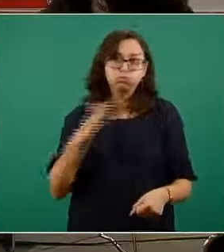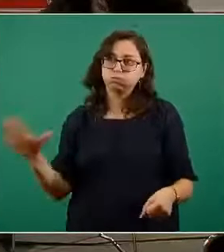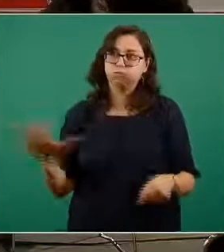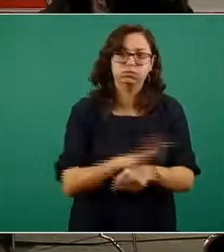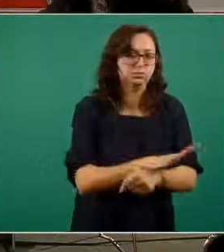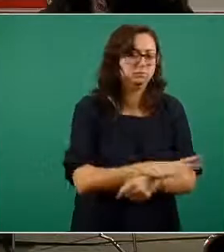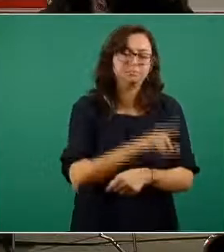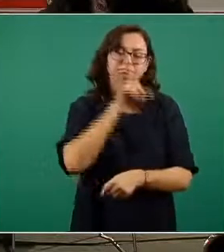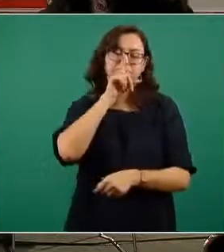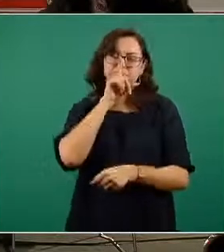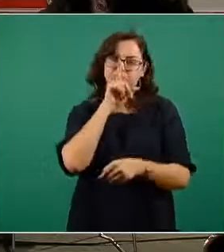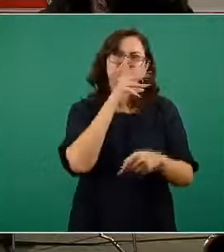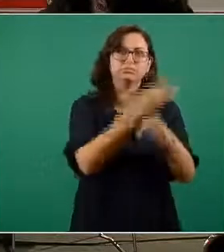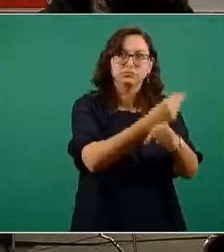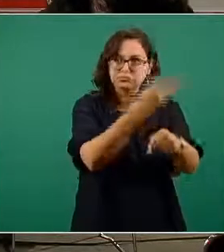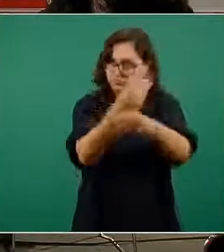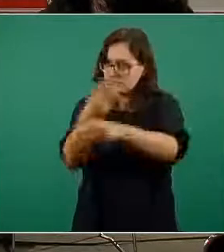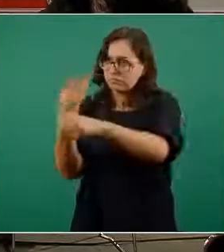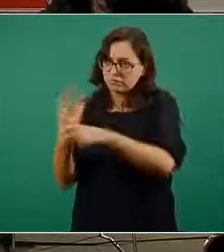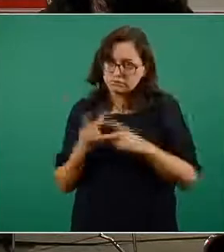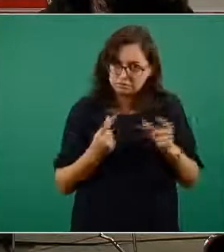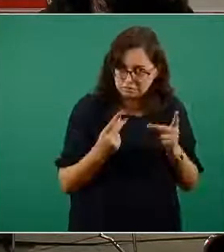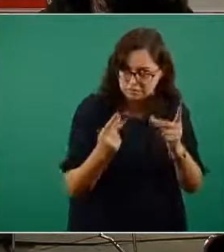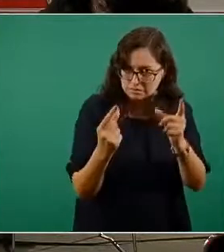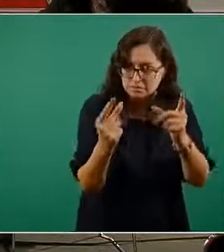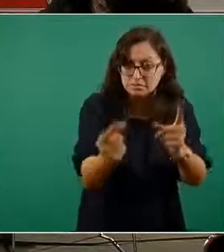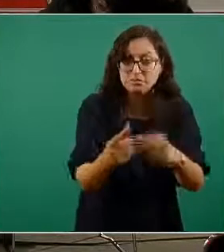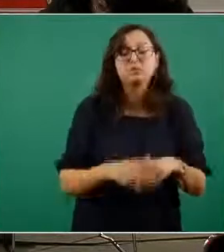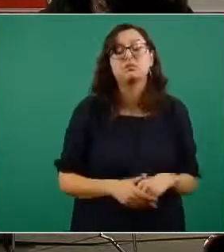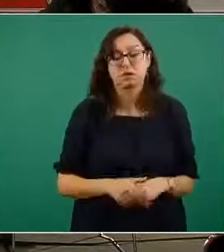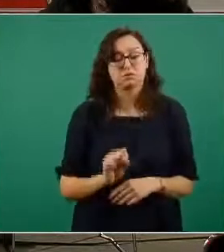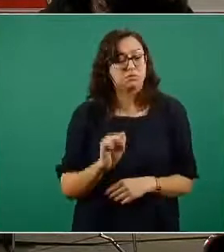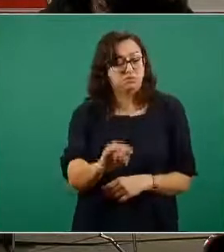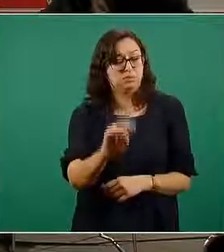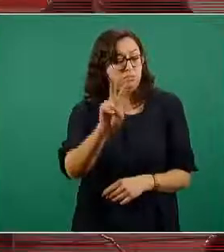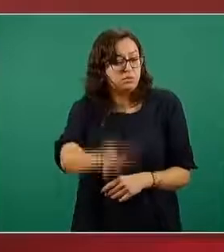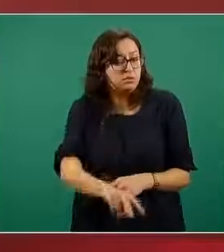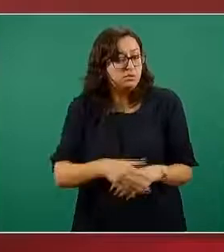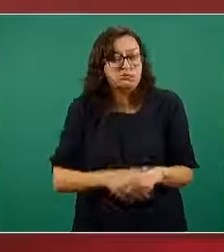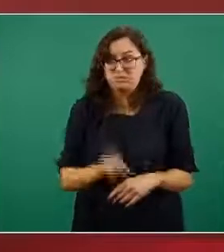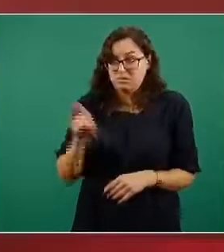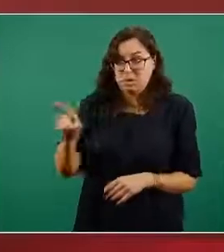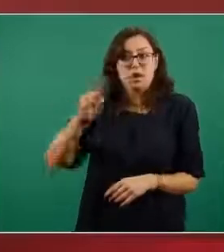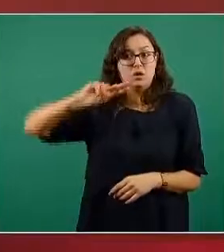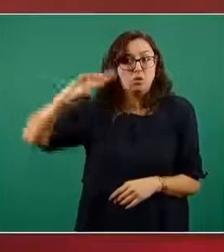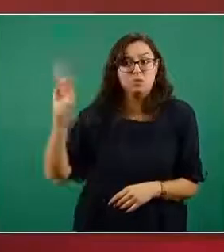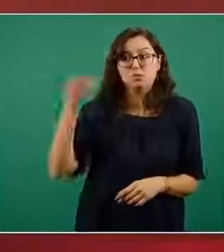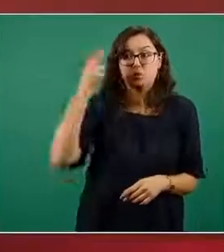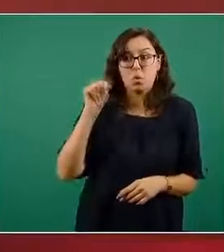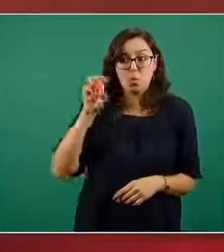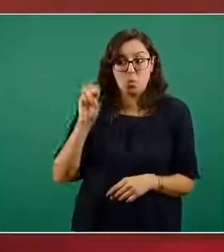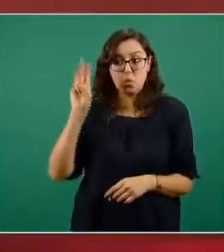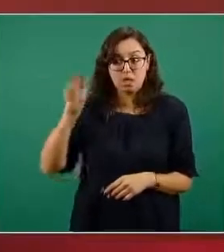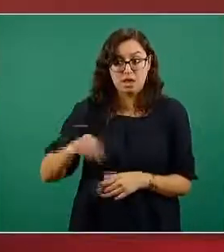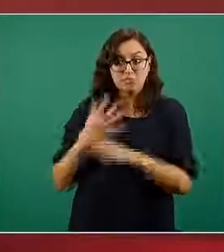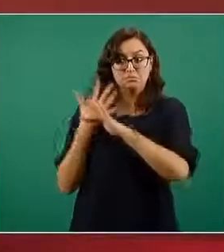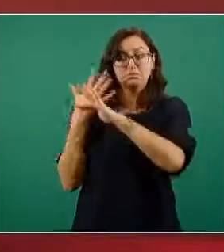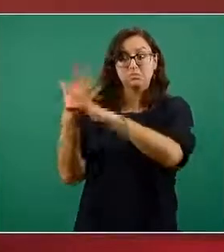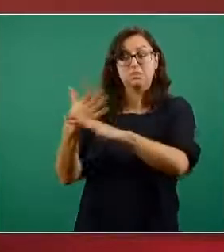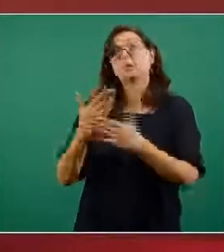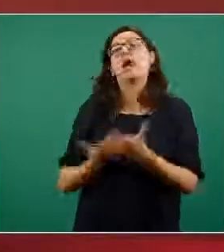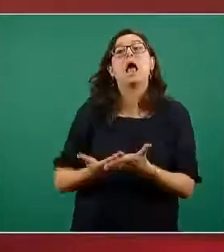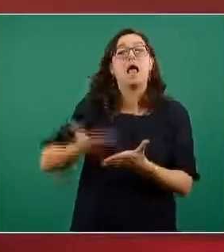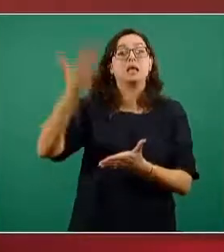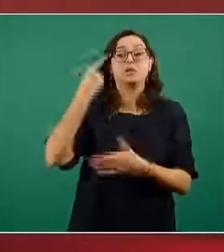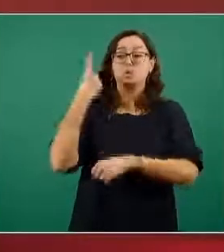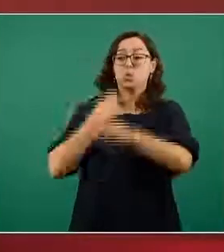coincidimos con lo que dijo el rector Graue el sistema con las capacidades instaladas que tenía no hubiera sido competente era un sistema